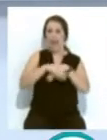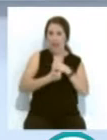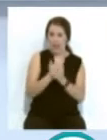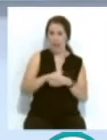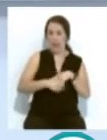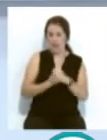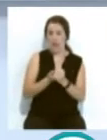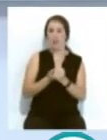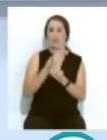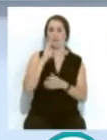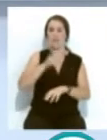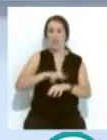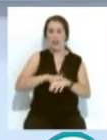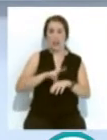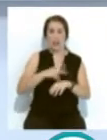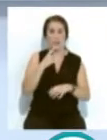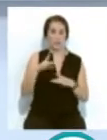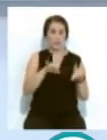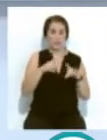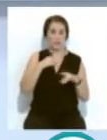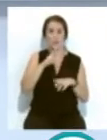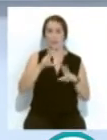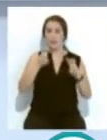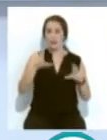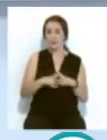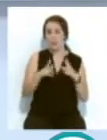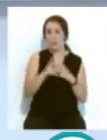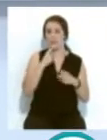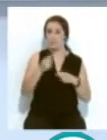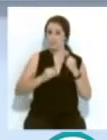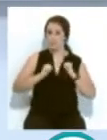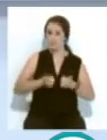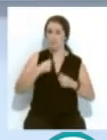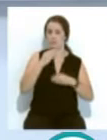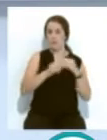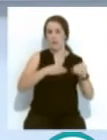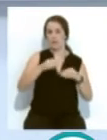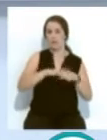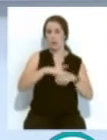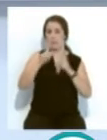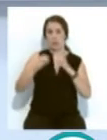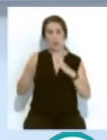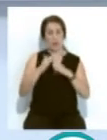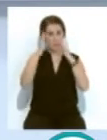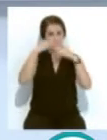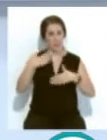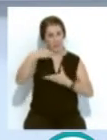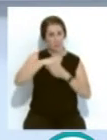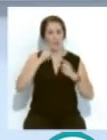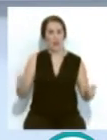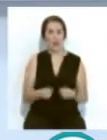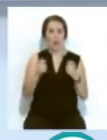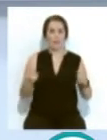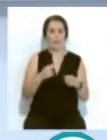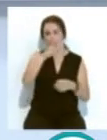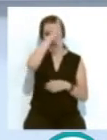hidroalcohólico. La Delegación Municipal de Asuntos Sociales ha iniciado el reparto de la ropa y material para las personas sin hogar... ...dentro de la campaña